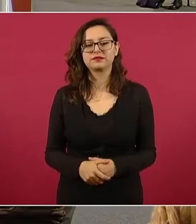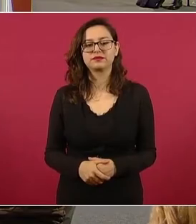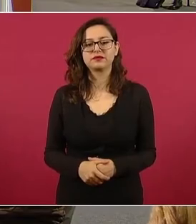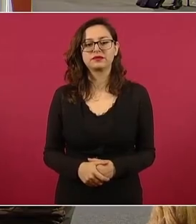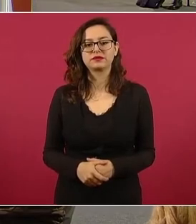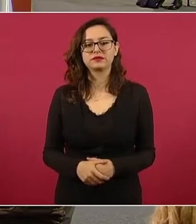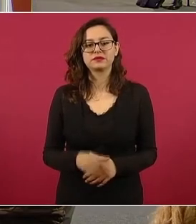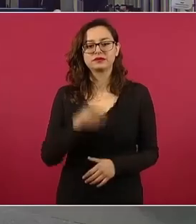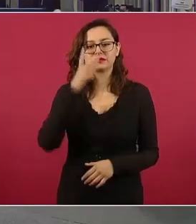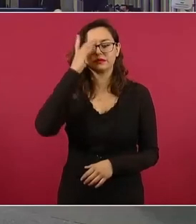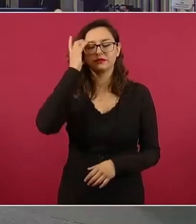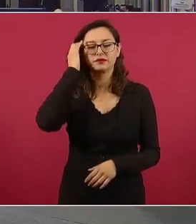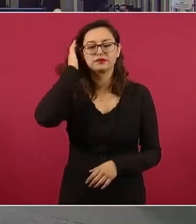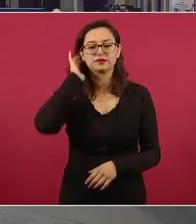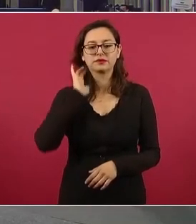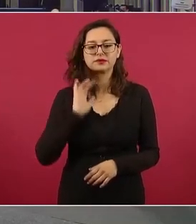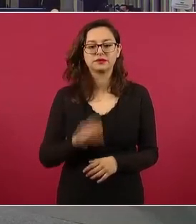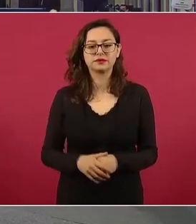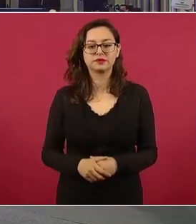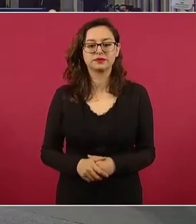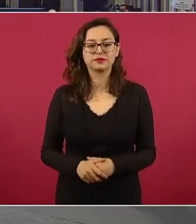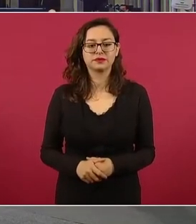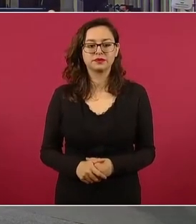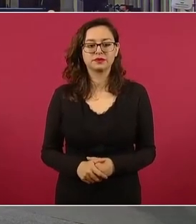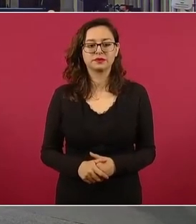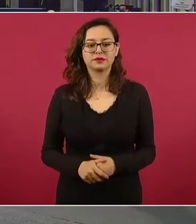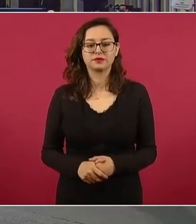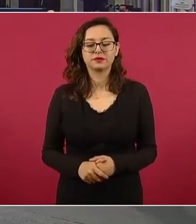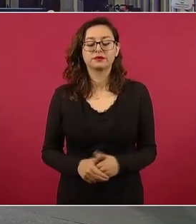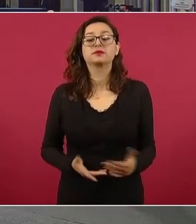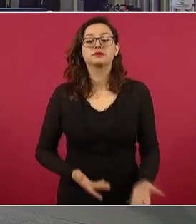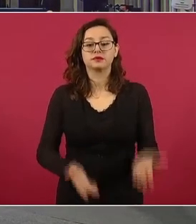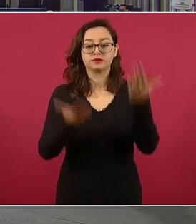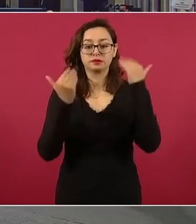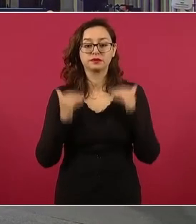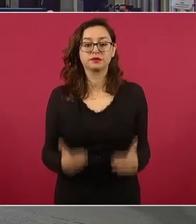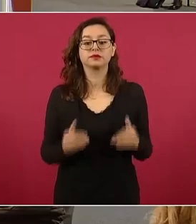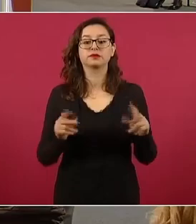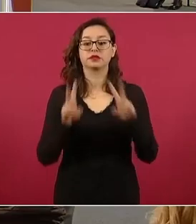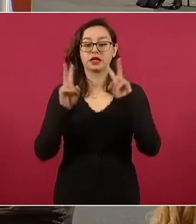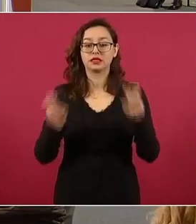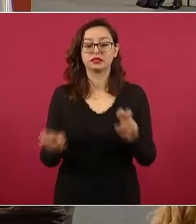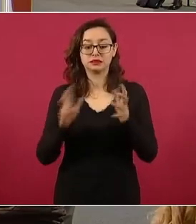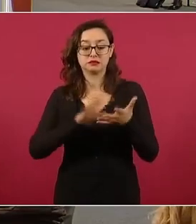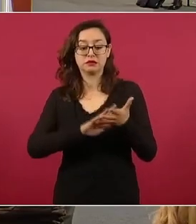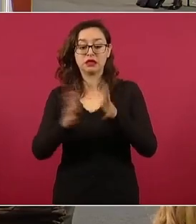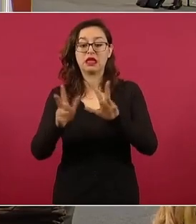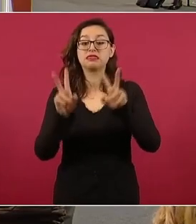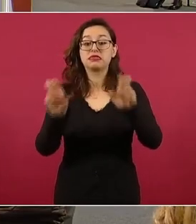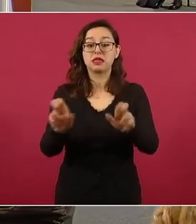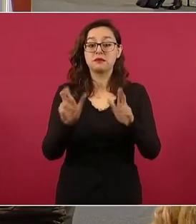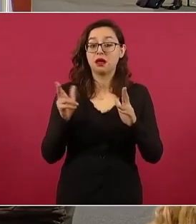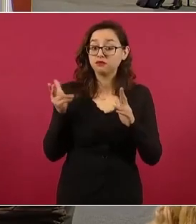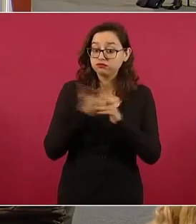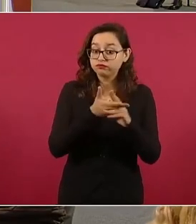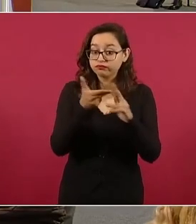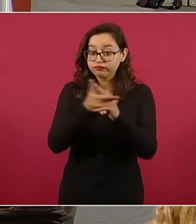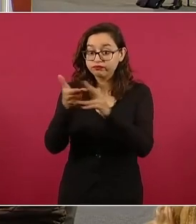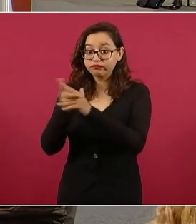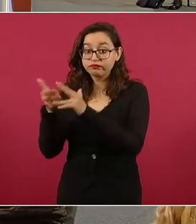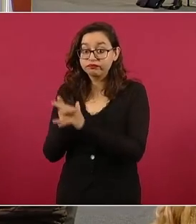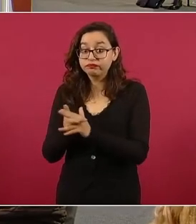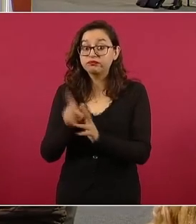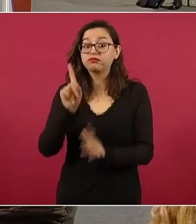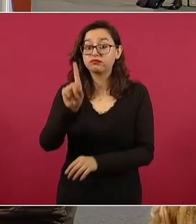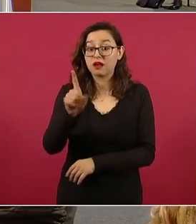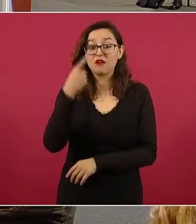a ver porque no pones el de los porcentajes de violencia pero de homicidio que es